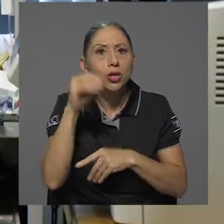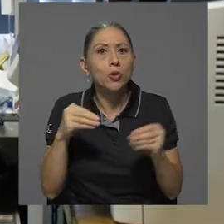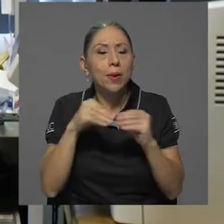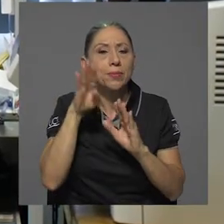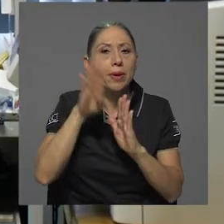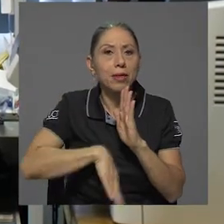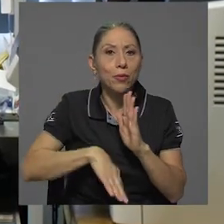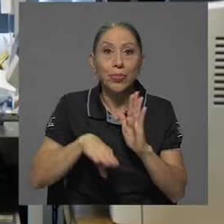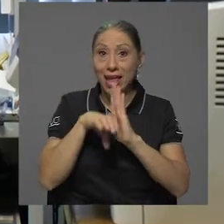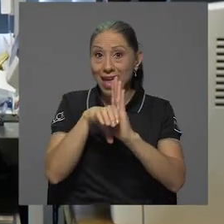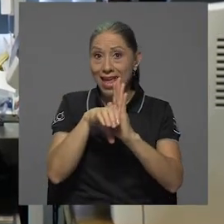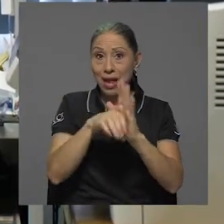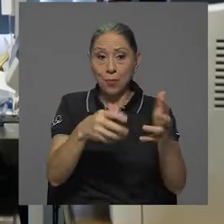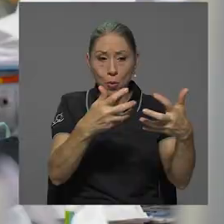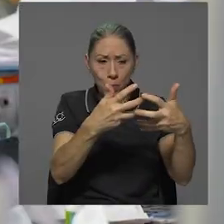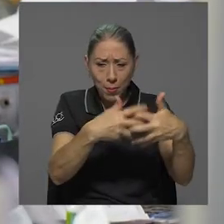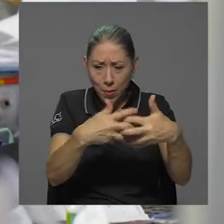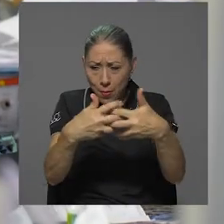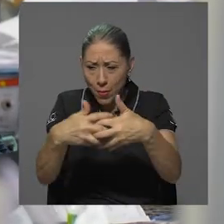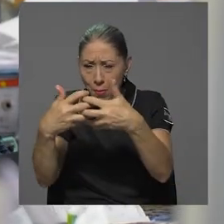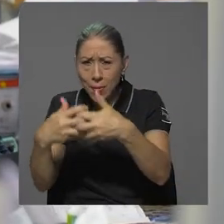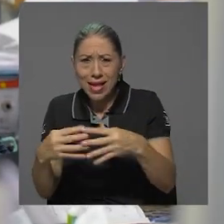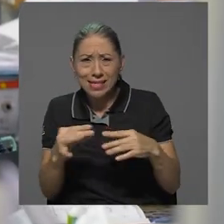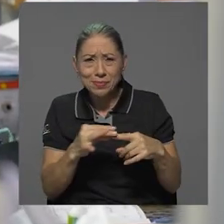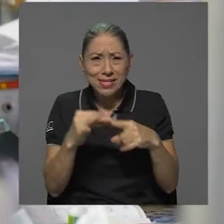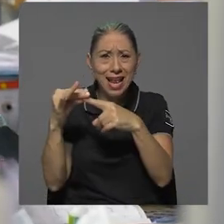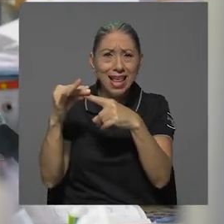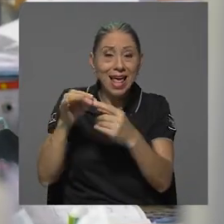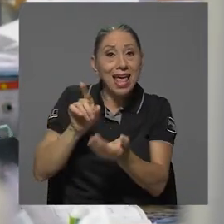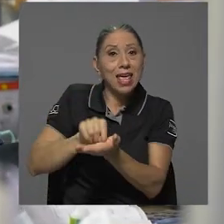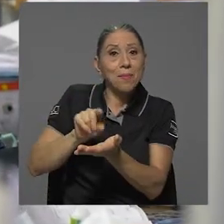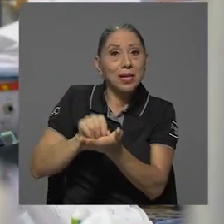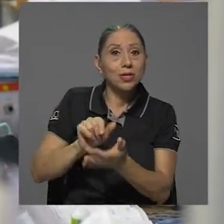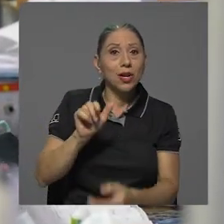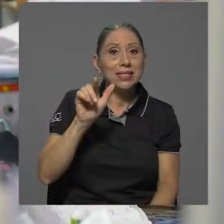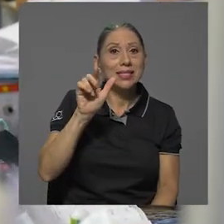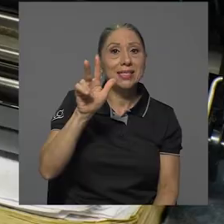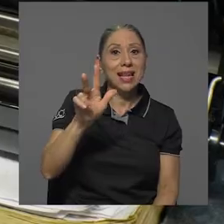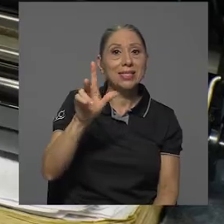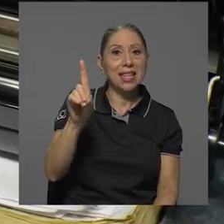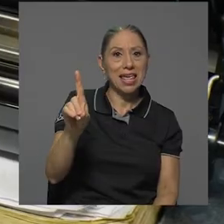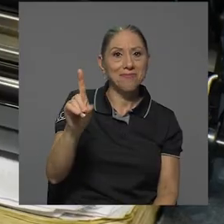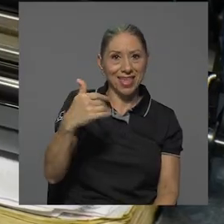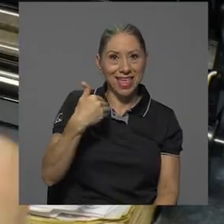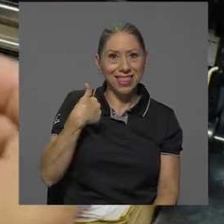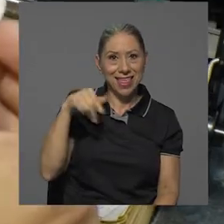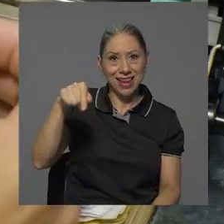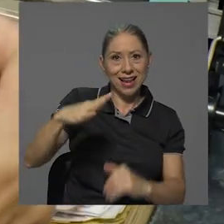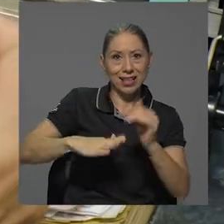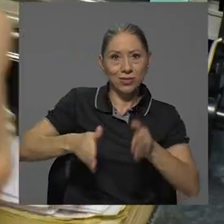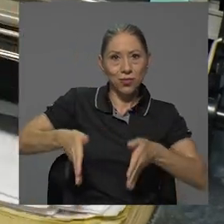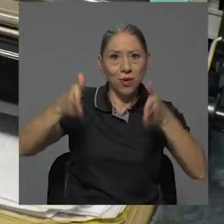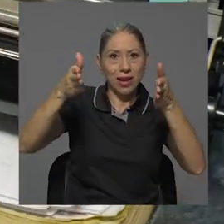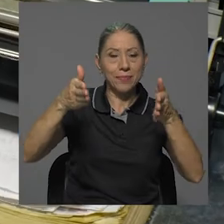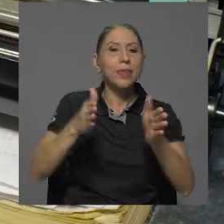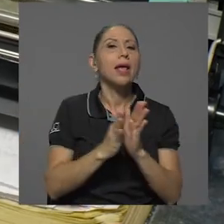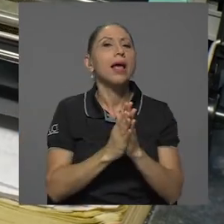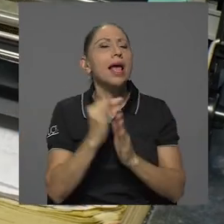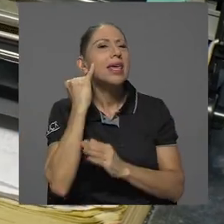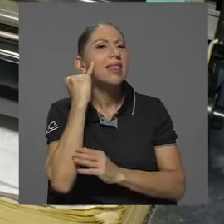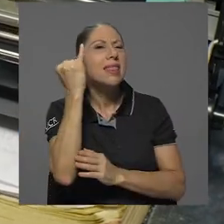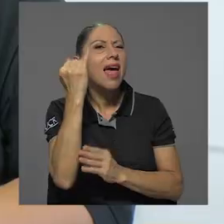confeccionar piezas muy especializadas, se emplean impresoras 3D que posee la escuela. La idea es aprovechar todo el material